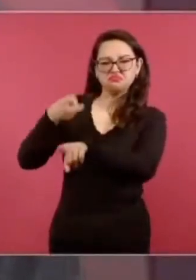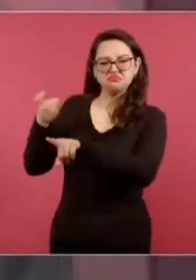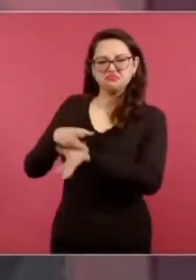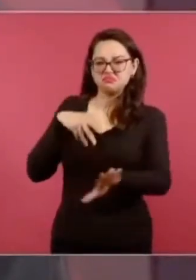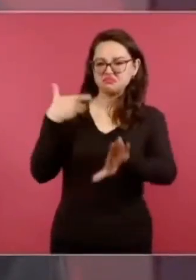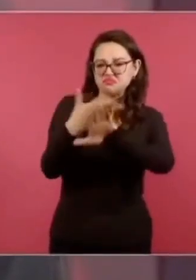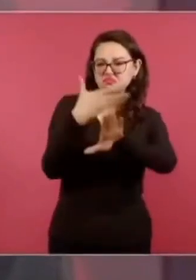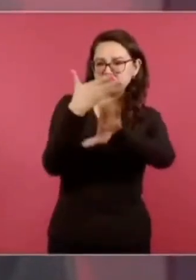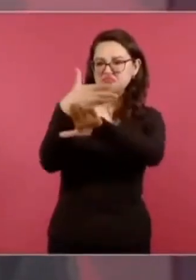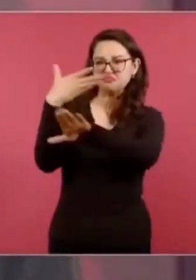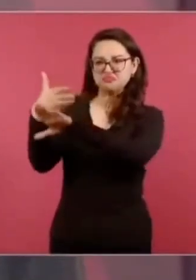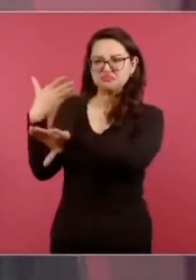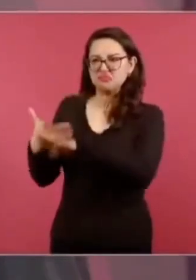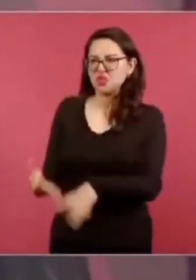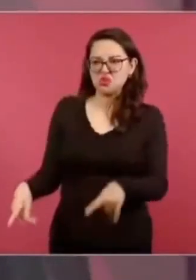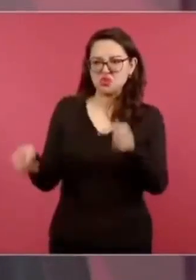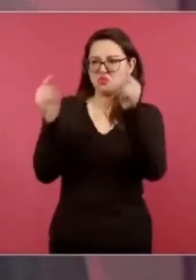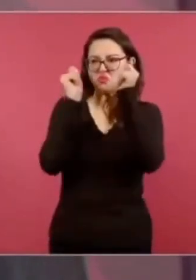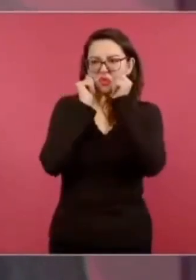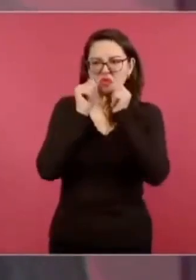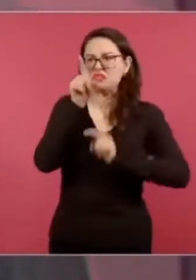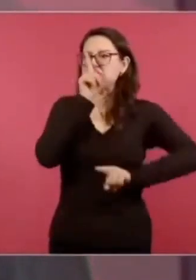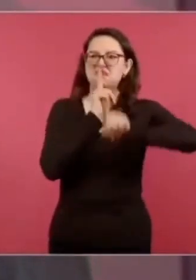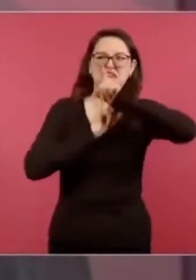y el fin justifica a los medios